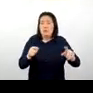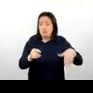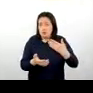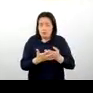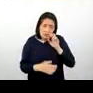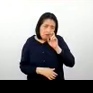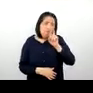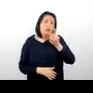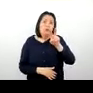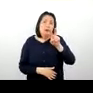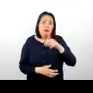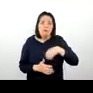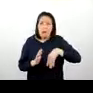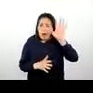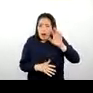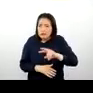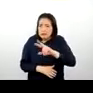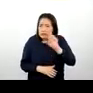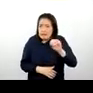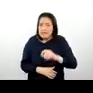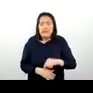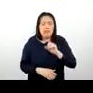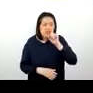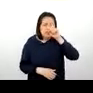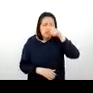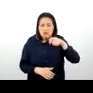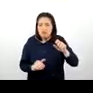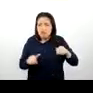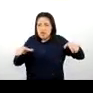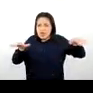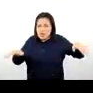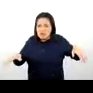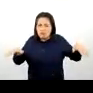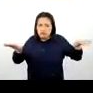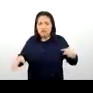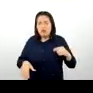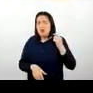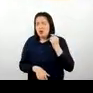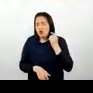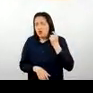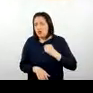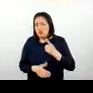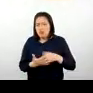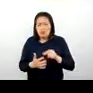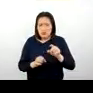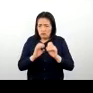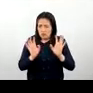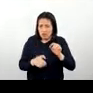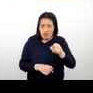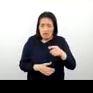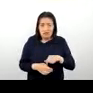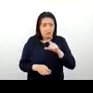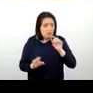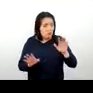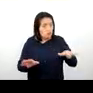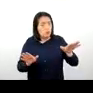observar más de 20 cóndores en el día, ¿no? Entonces el vuelo de esto, de estas aves